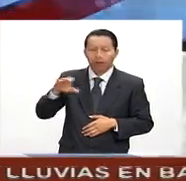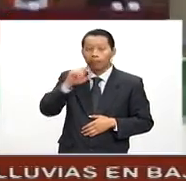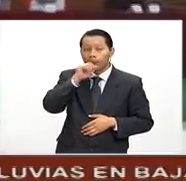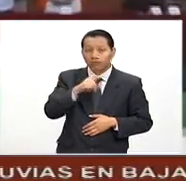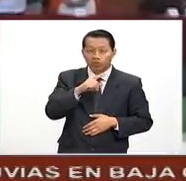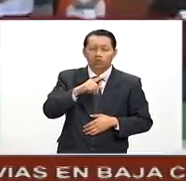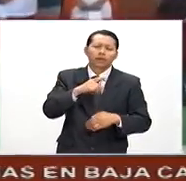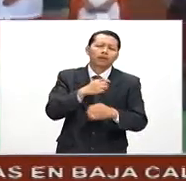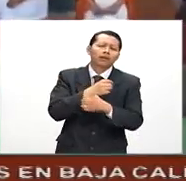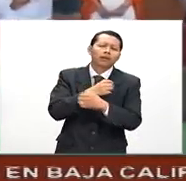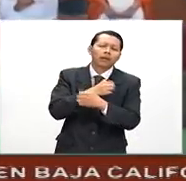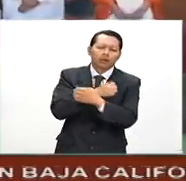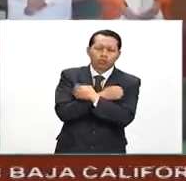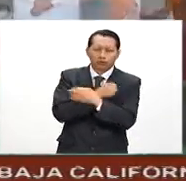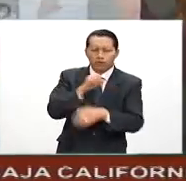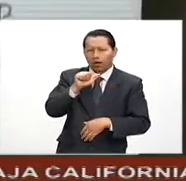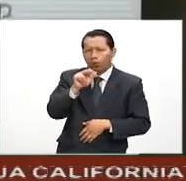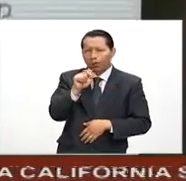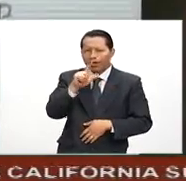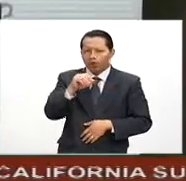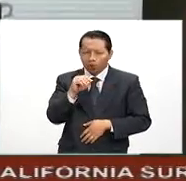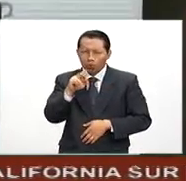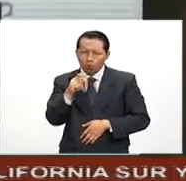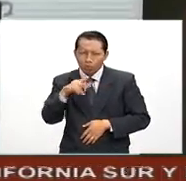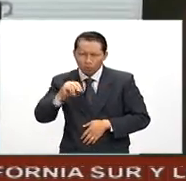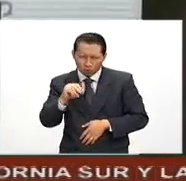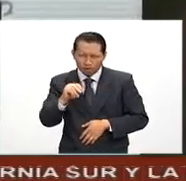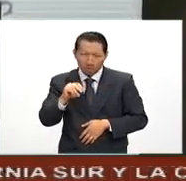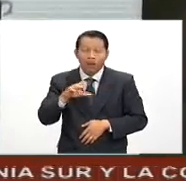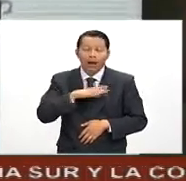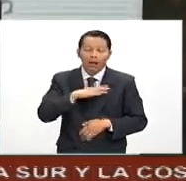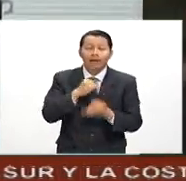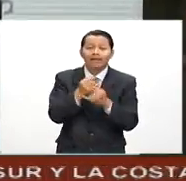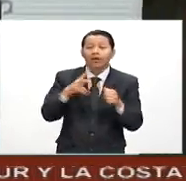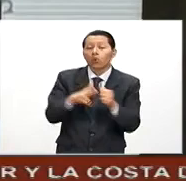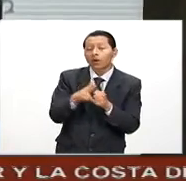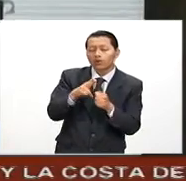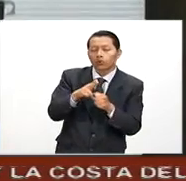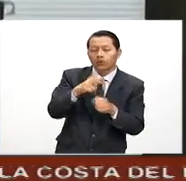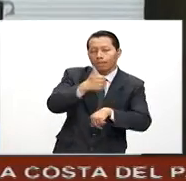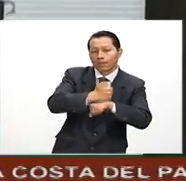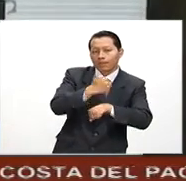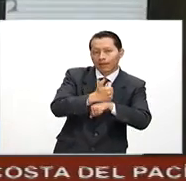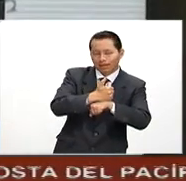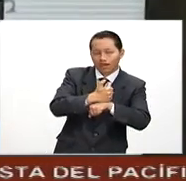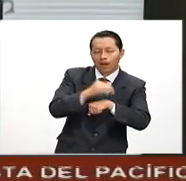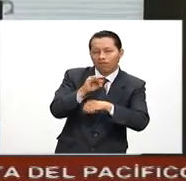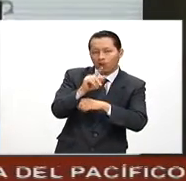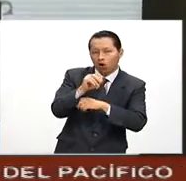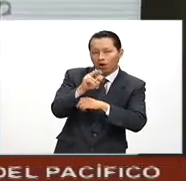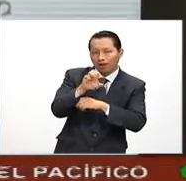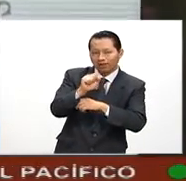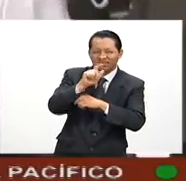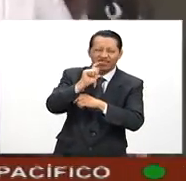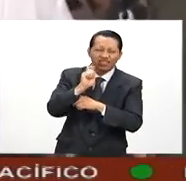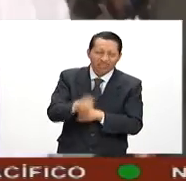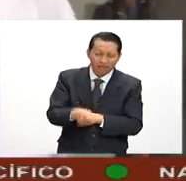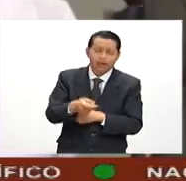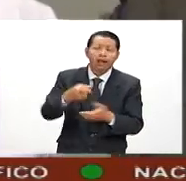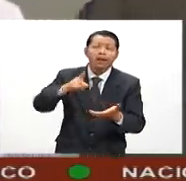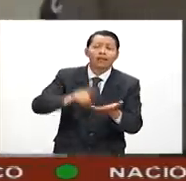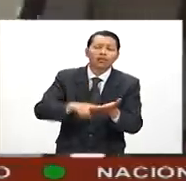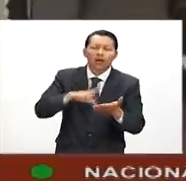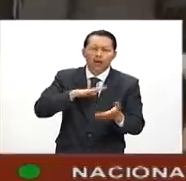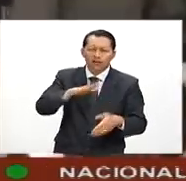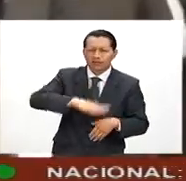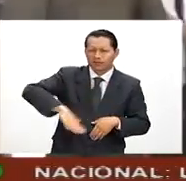Nuño, inauguró la primera, la primaria, Jesús Romero Flores. Está ubicada en las instalaciones del 65 Batallón de Infantería en